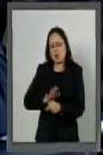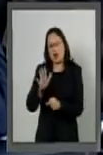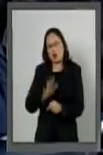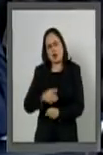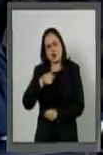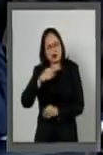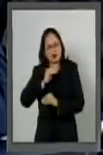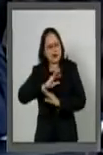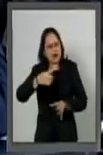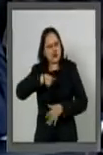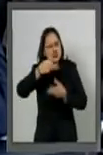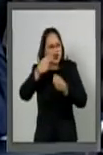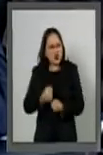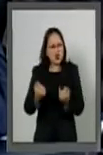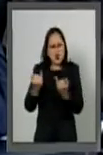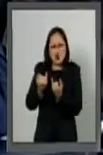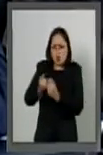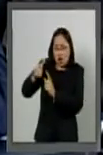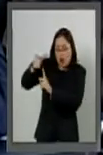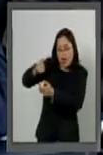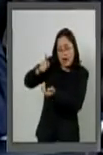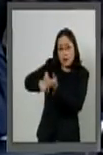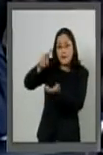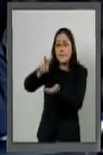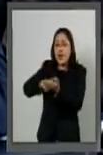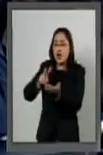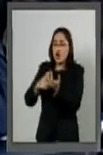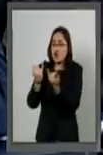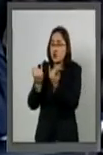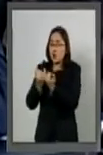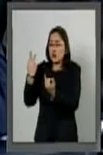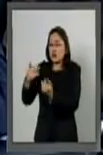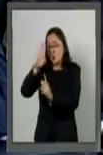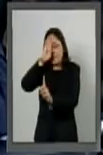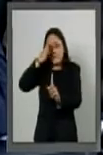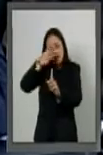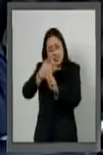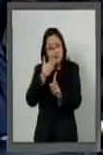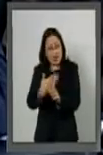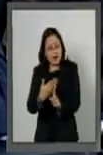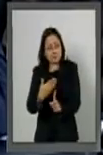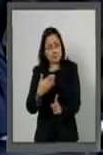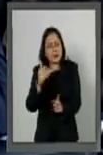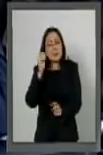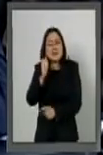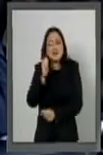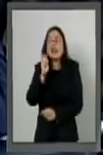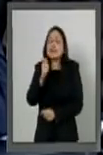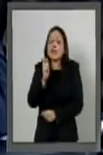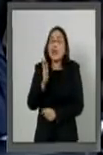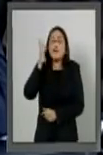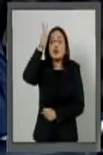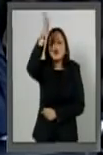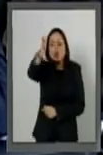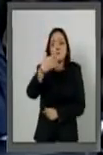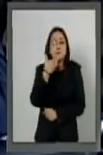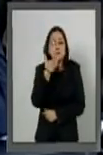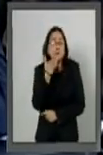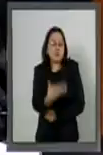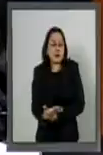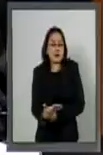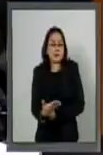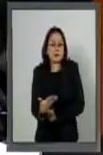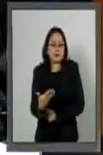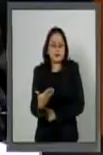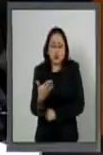que a hombres con esos principios y con esa claridad siempre le depara el futuro cosas buenas. Fue un